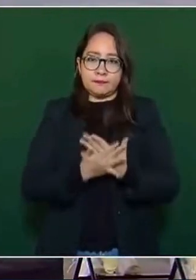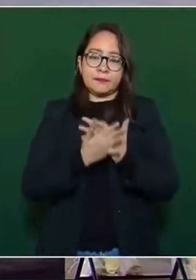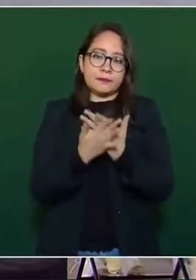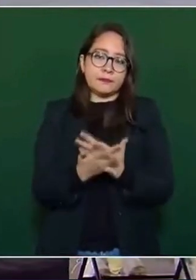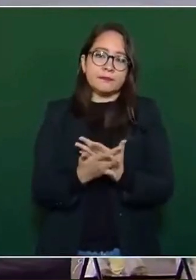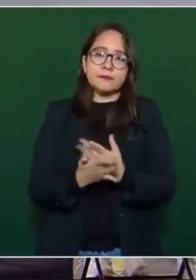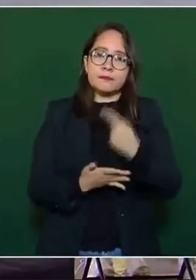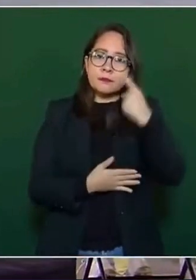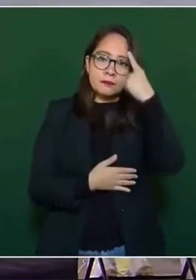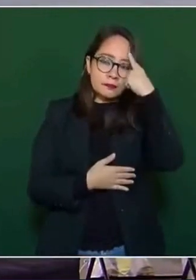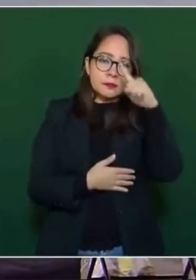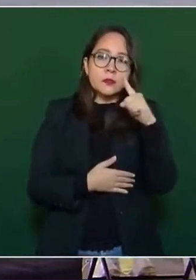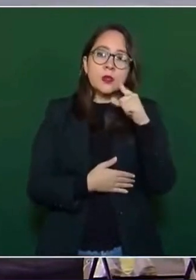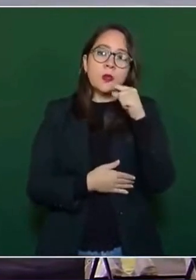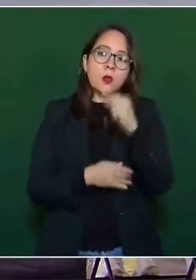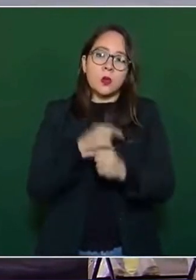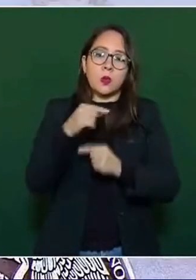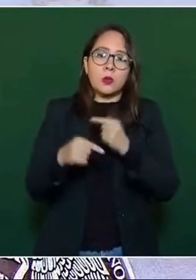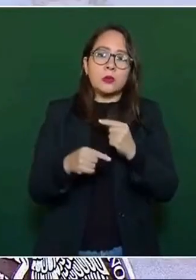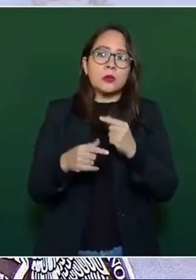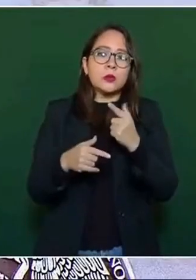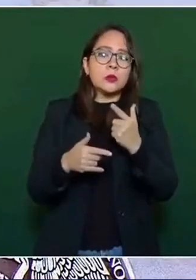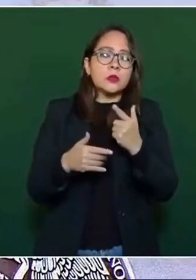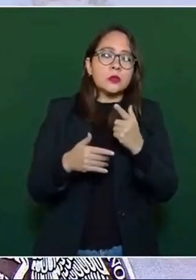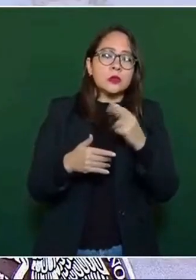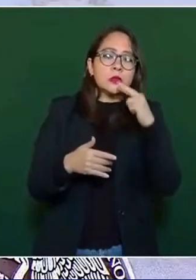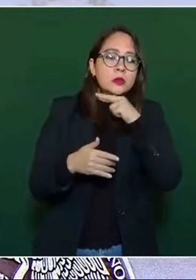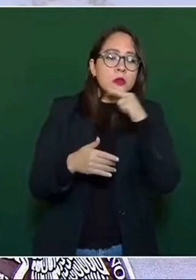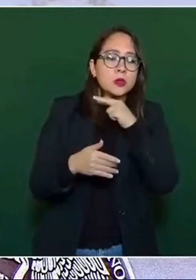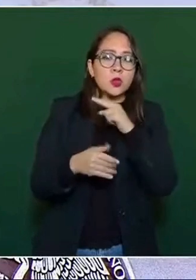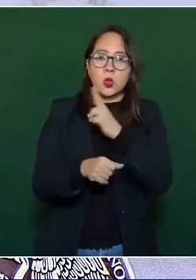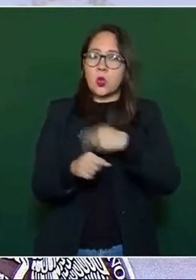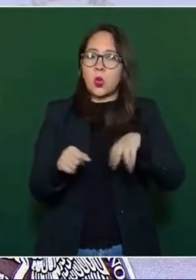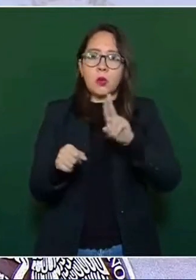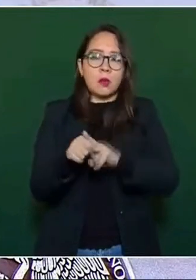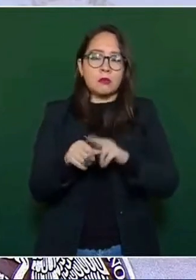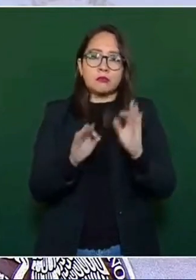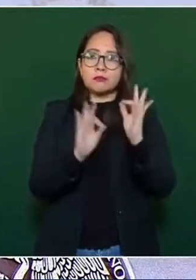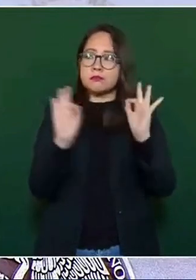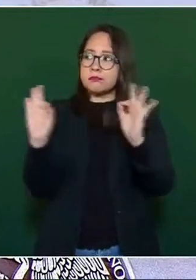que se regrese lo más pronto posible a la normalidad. a la normalidad. Gracias. Gracias.